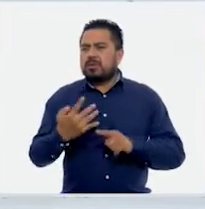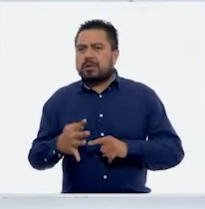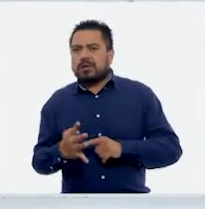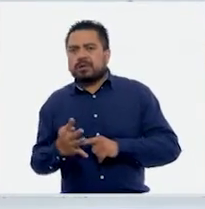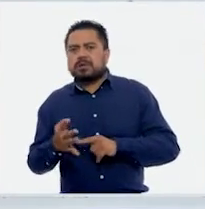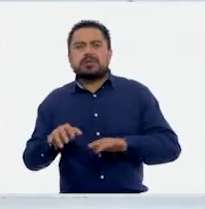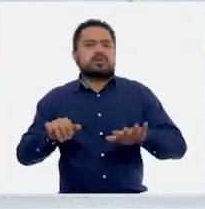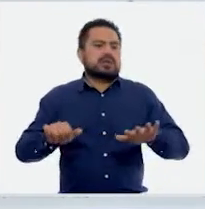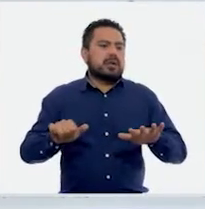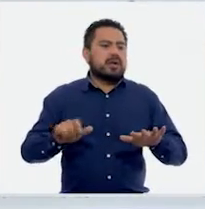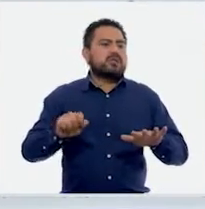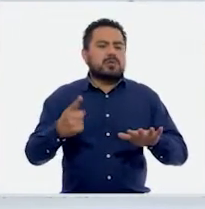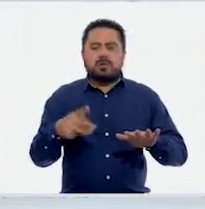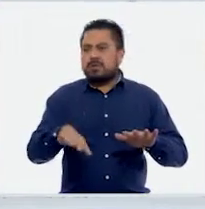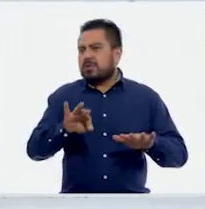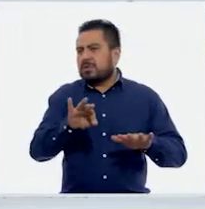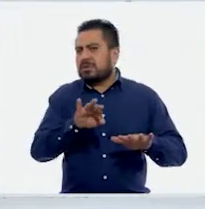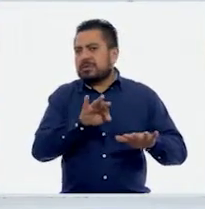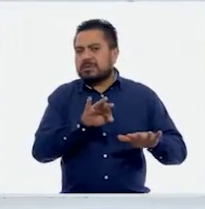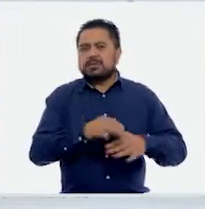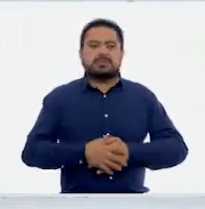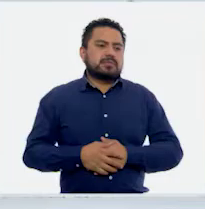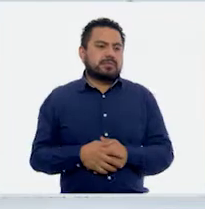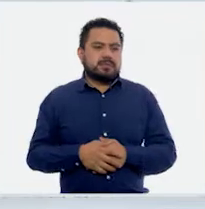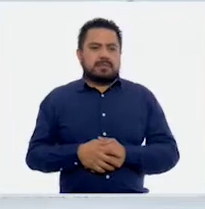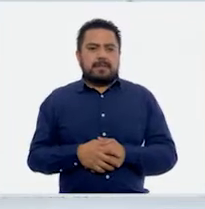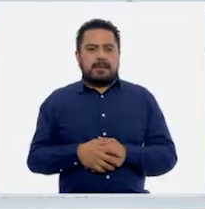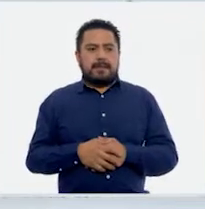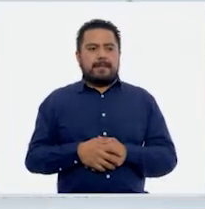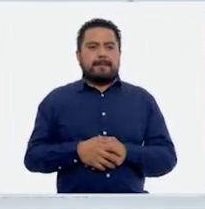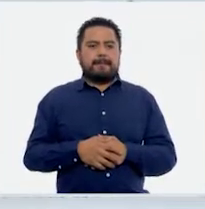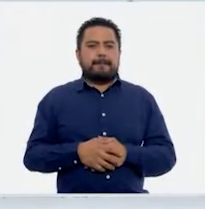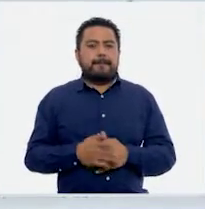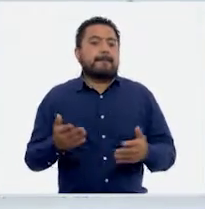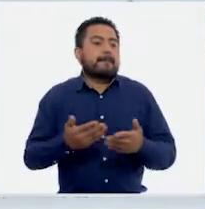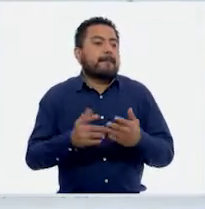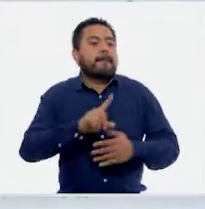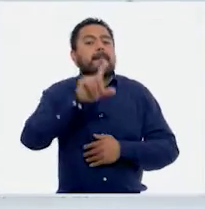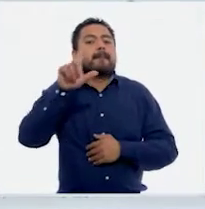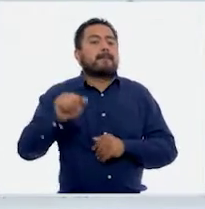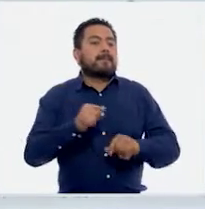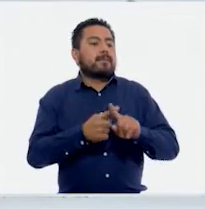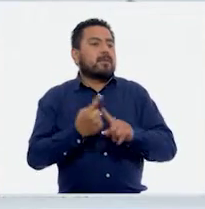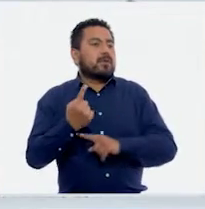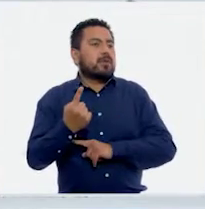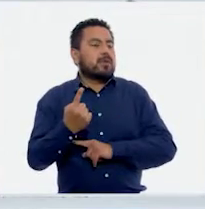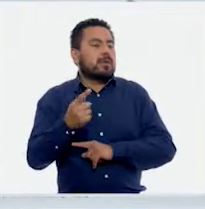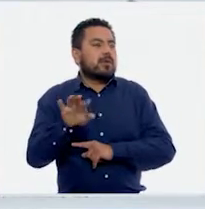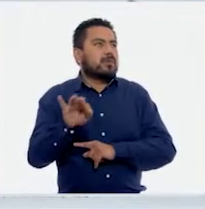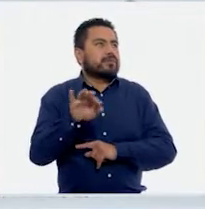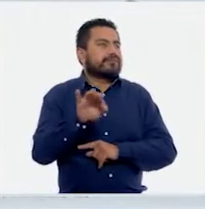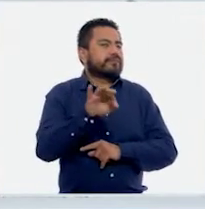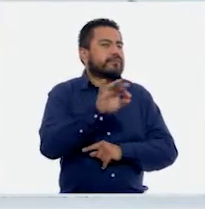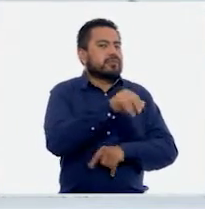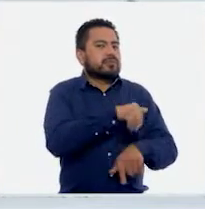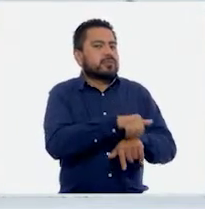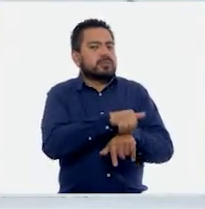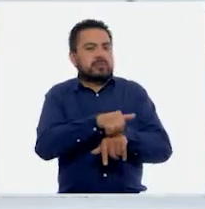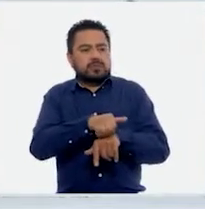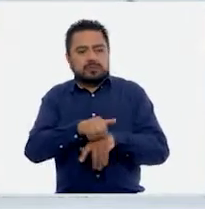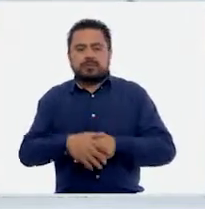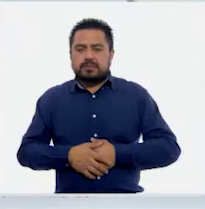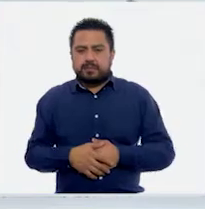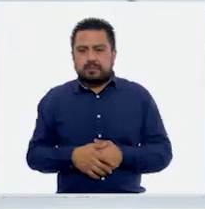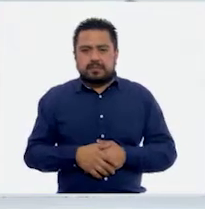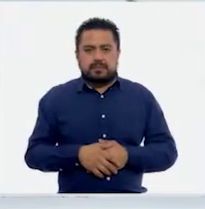16. Llevamos 1. 6 por 2, 12. Y 1, 13. Y después por 1, es 5, 7, 2, y